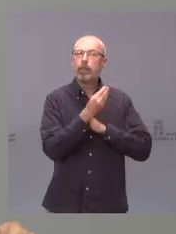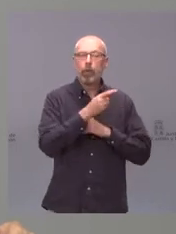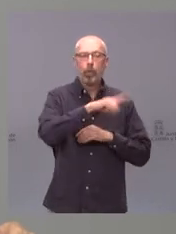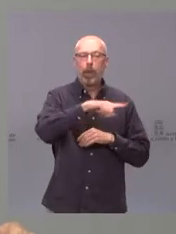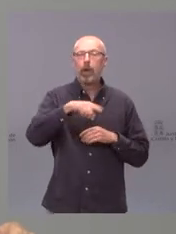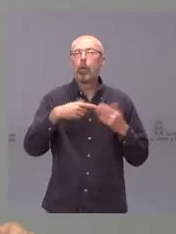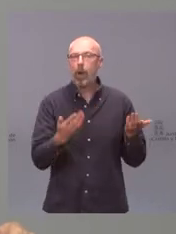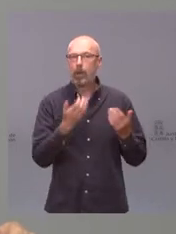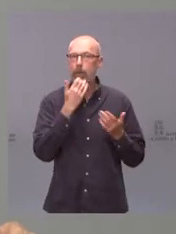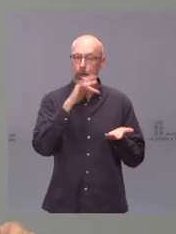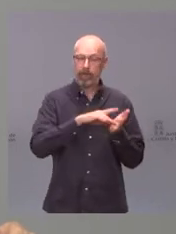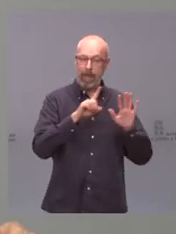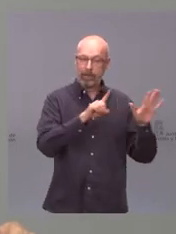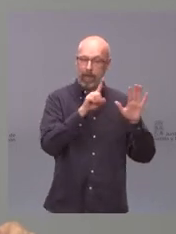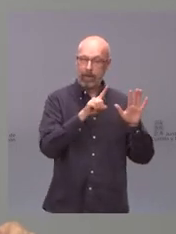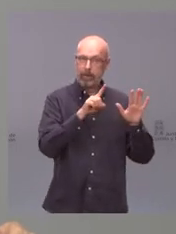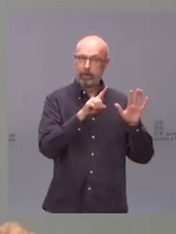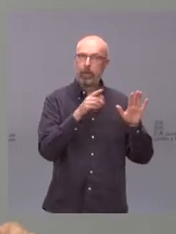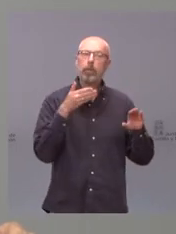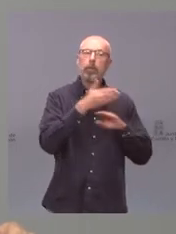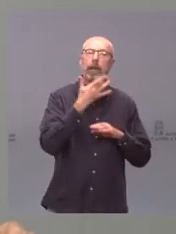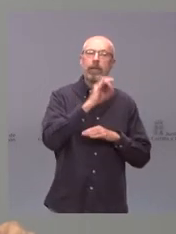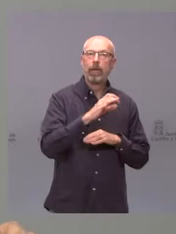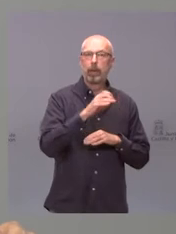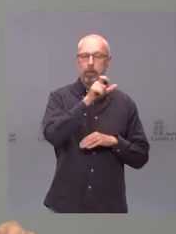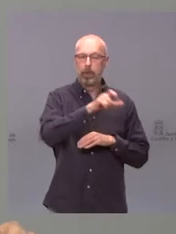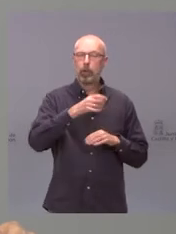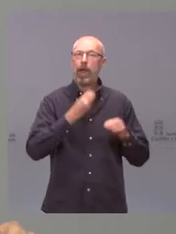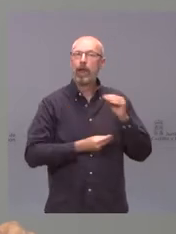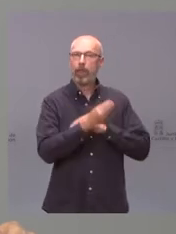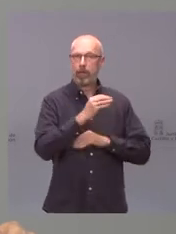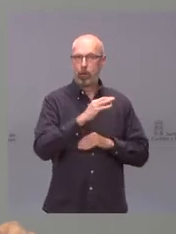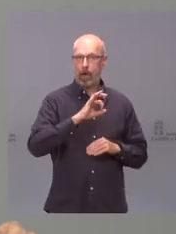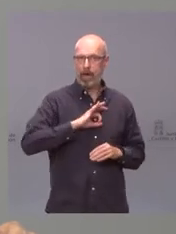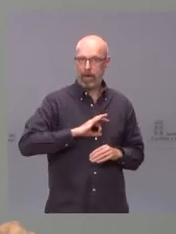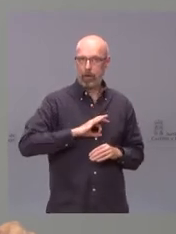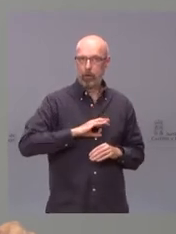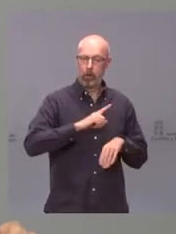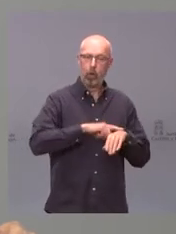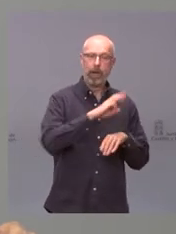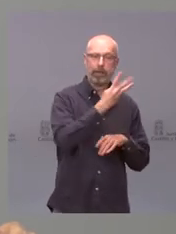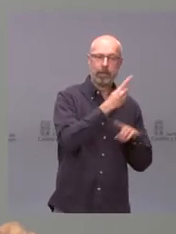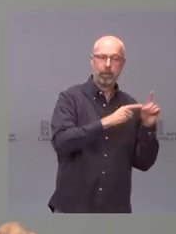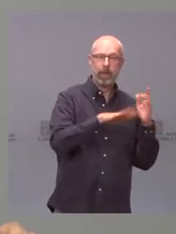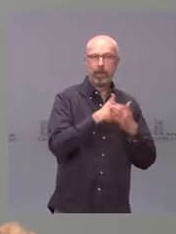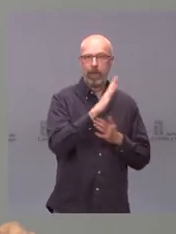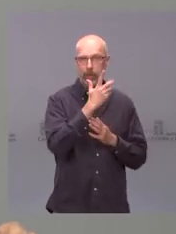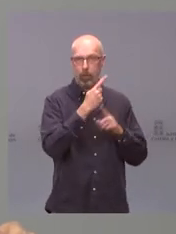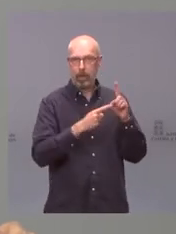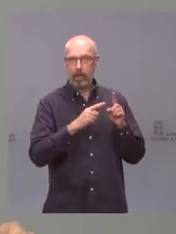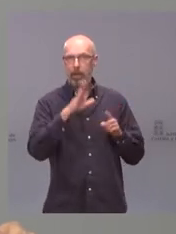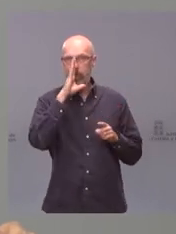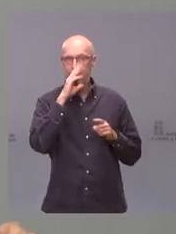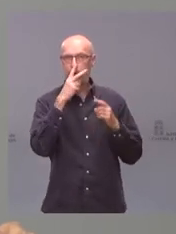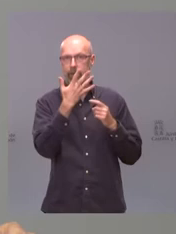las personas que hayan nacido en enero irán desde las 3 y media a las 5 y media, en febrero de 5 y